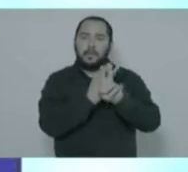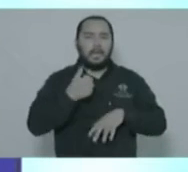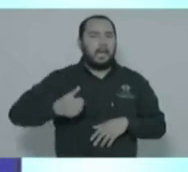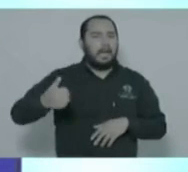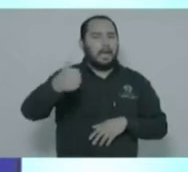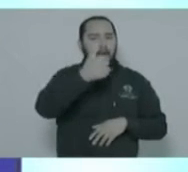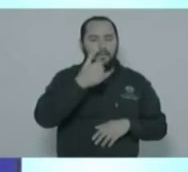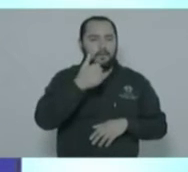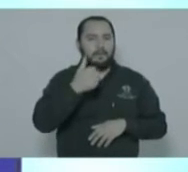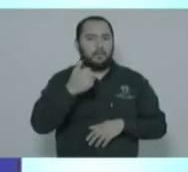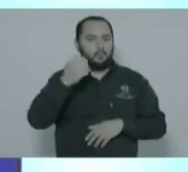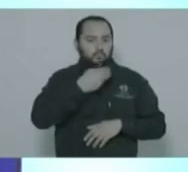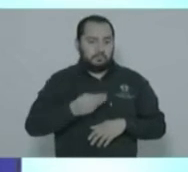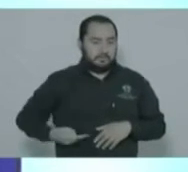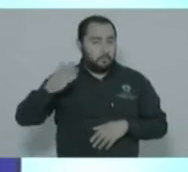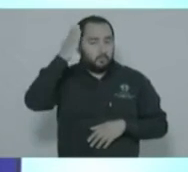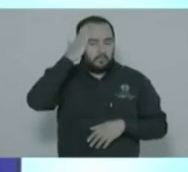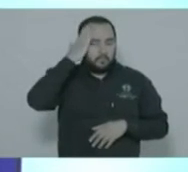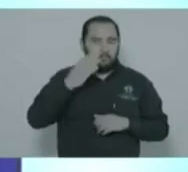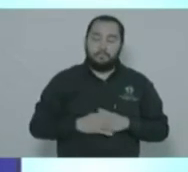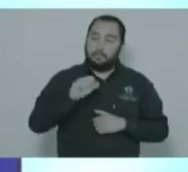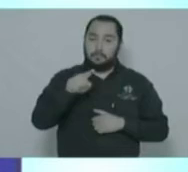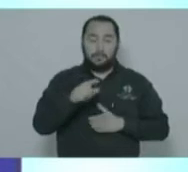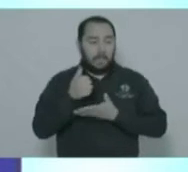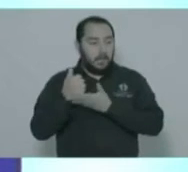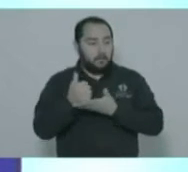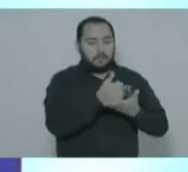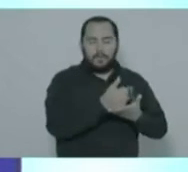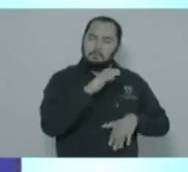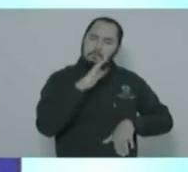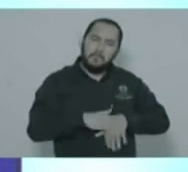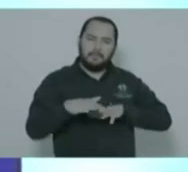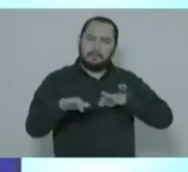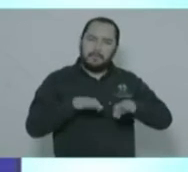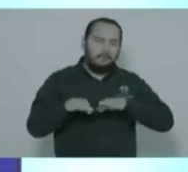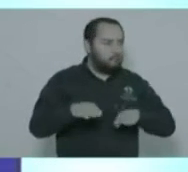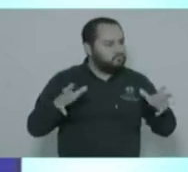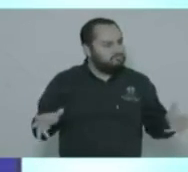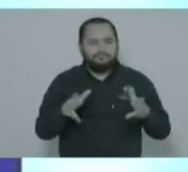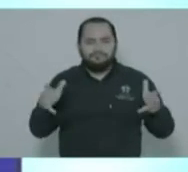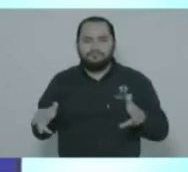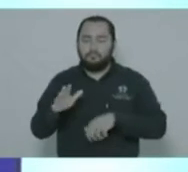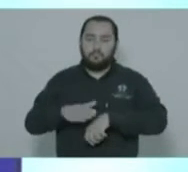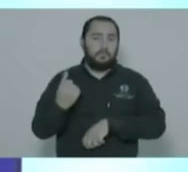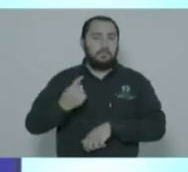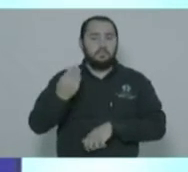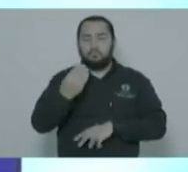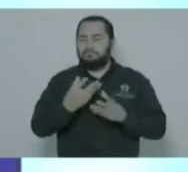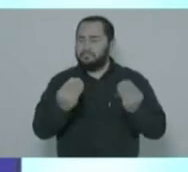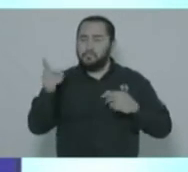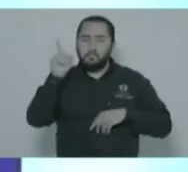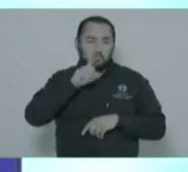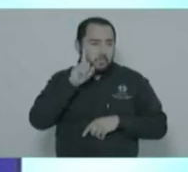cabecera municipal. Pero también apoyaremos la creación de empleo, porque hay muchas mujeres trabajadoras. Un fondo inicial de más de